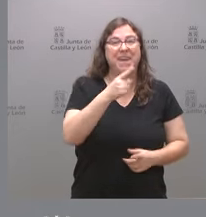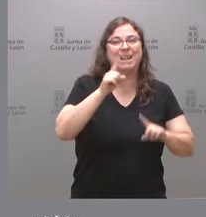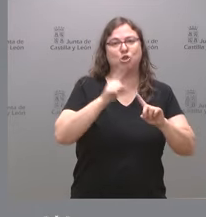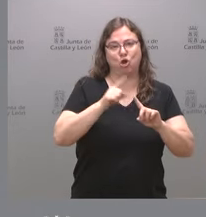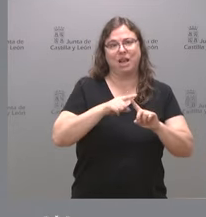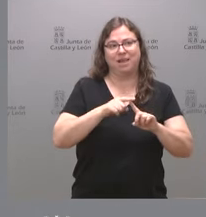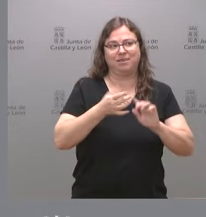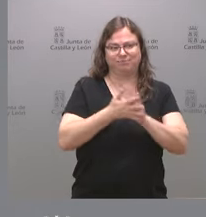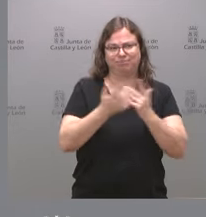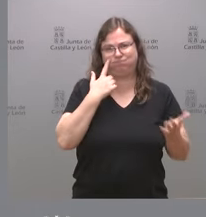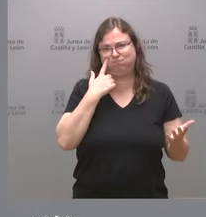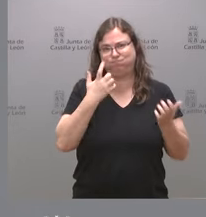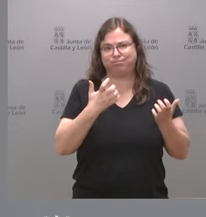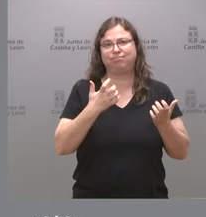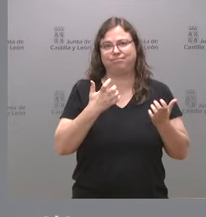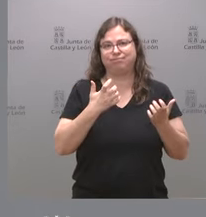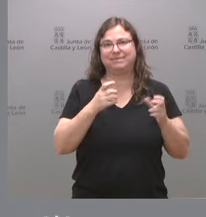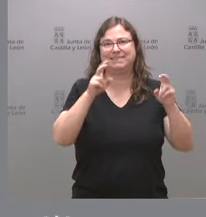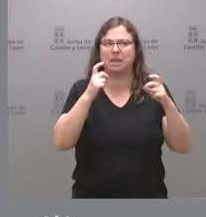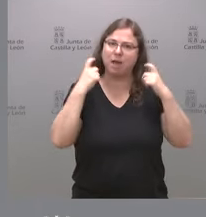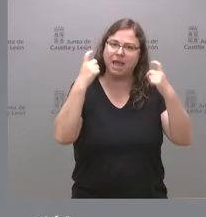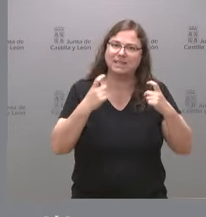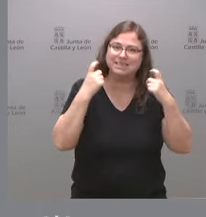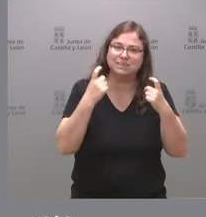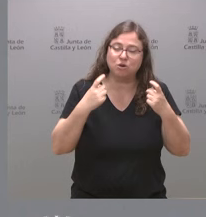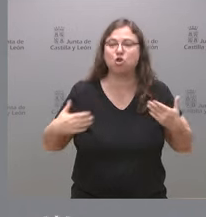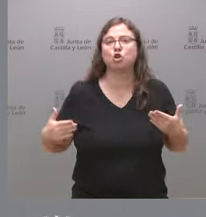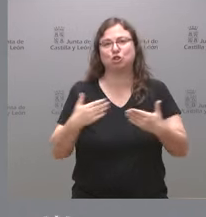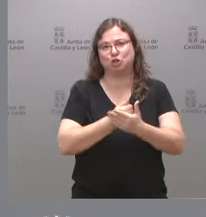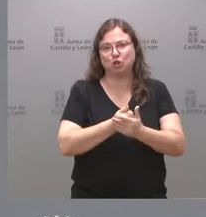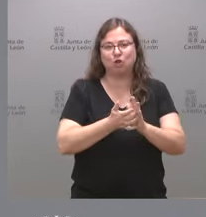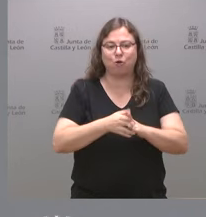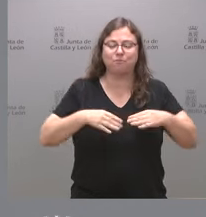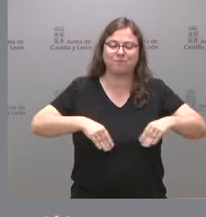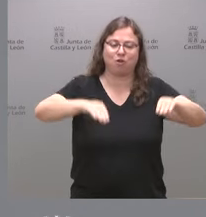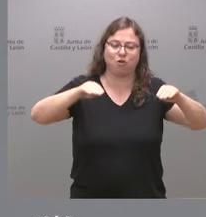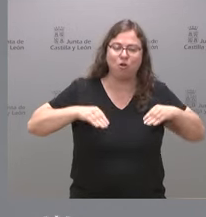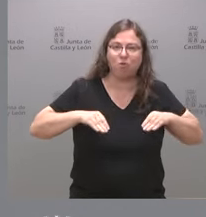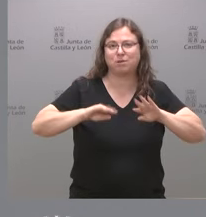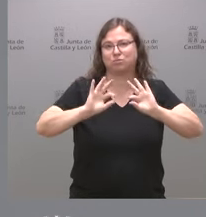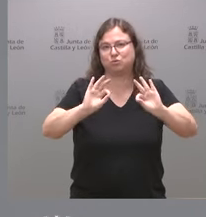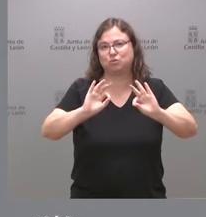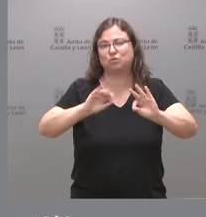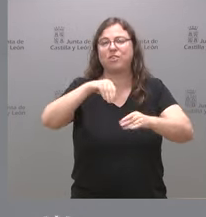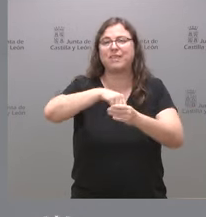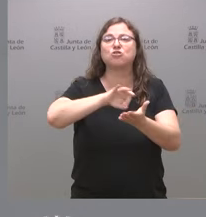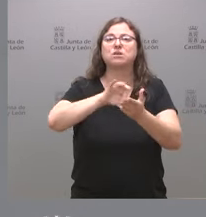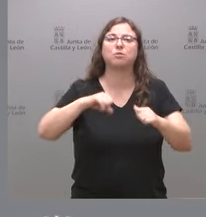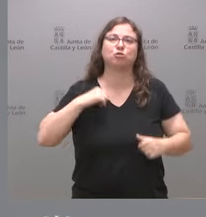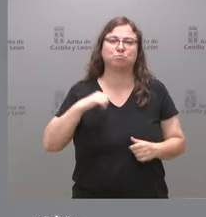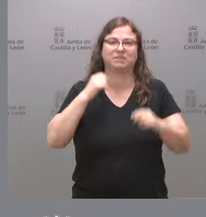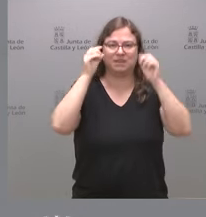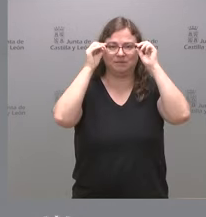lo que estamos hablando en términos del esfuerzo de todo lo que es la ropa, de todo lo que es la lencería en el servicio hospitalario.